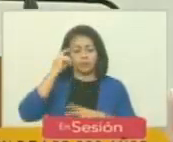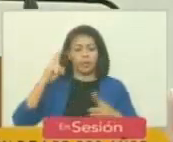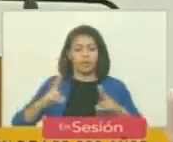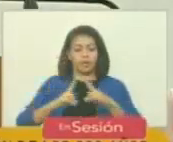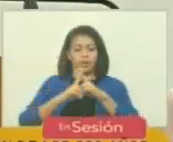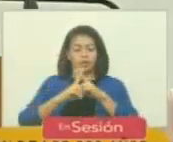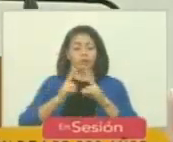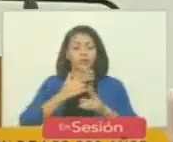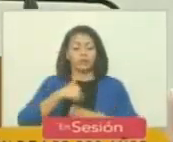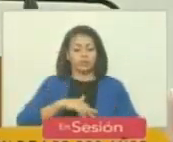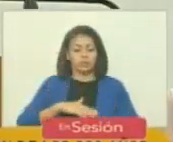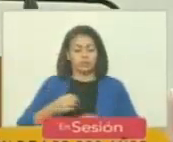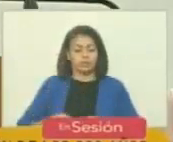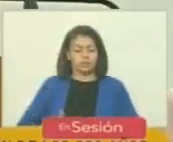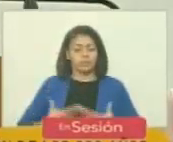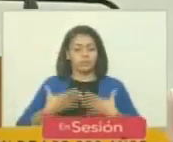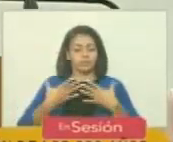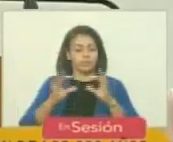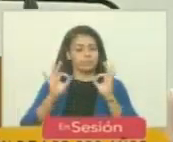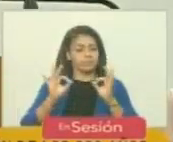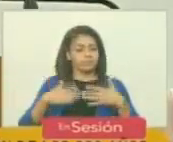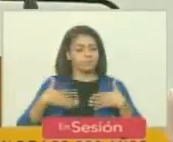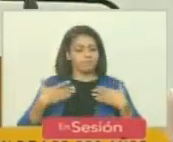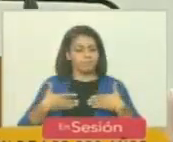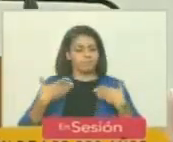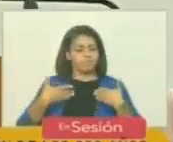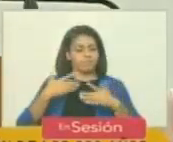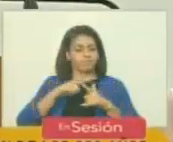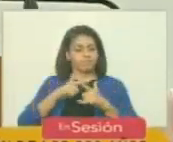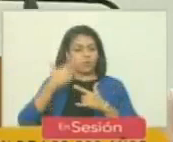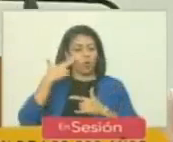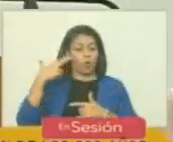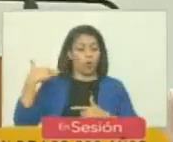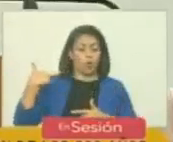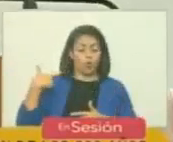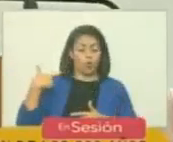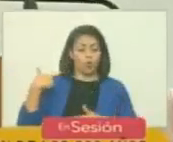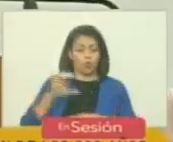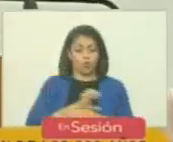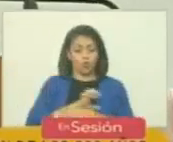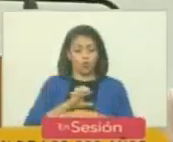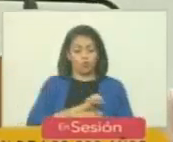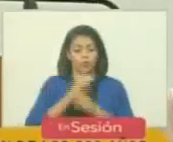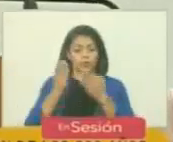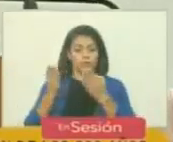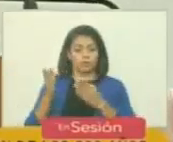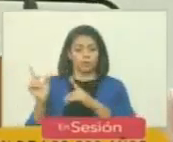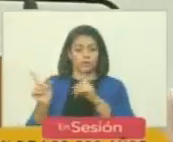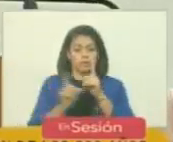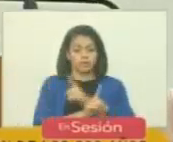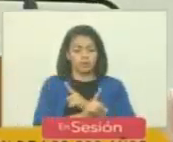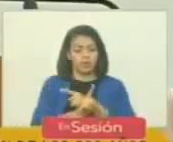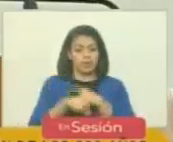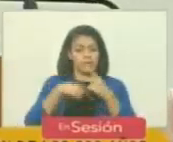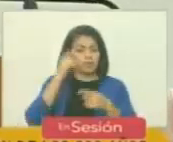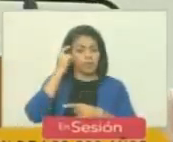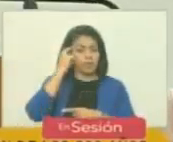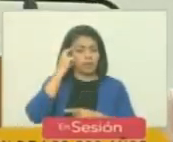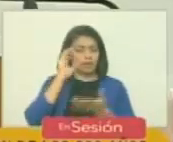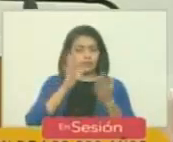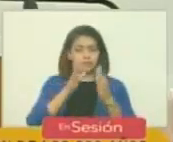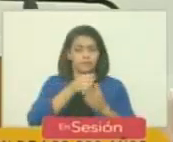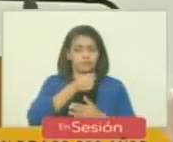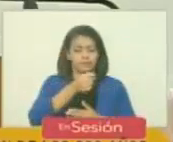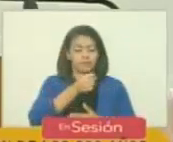es para nosotros un motivo de especial satisfacción de especial orgullo Guayaquil pasó pocos días después de la entrevista